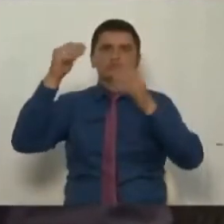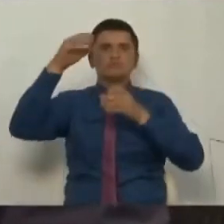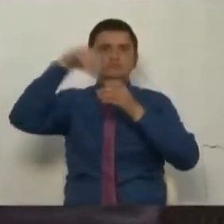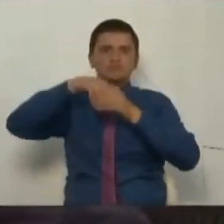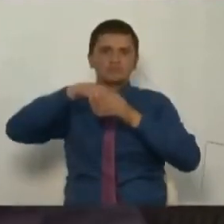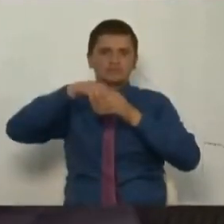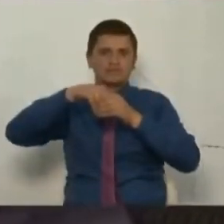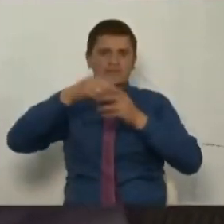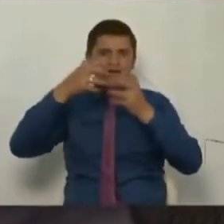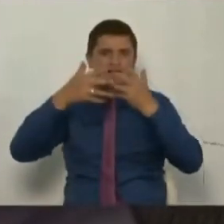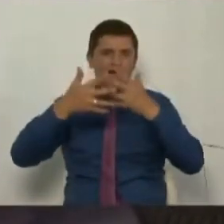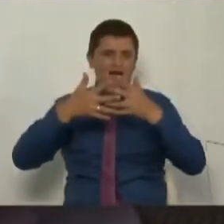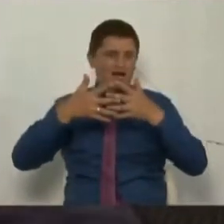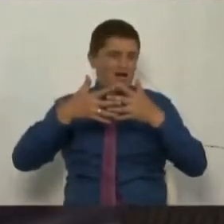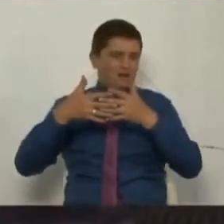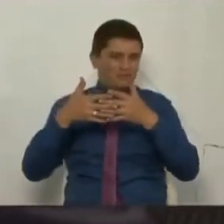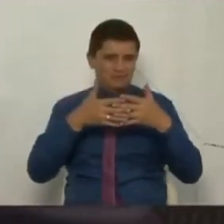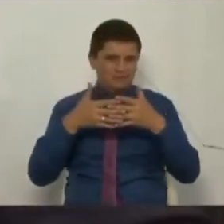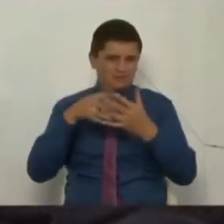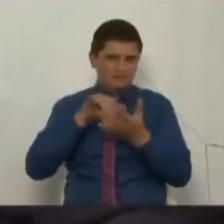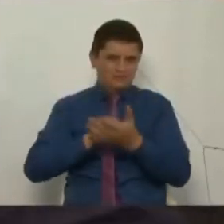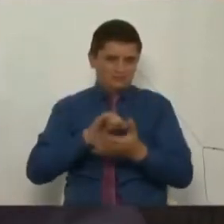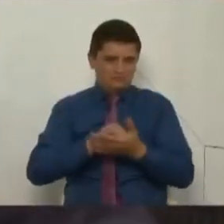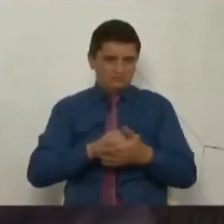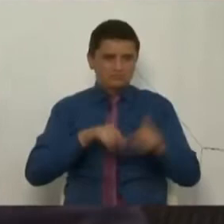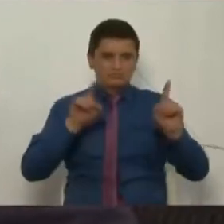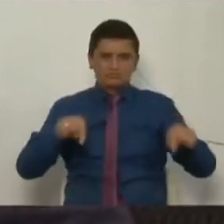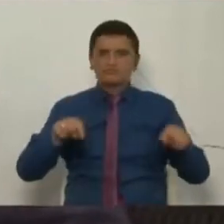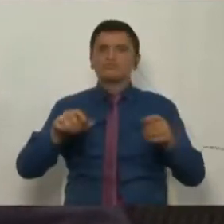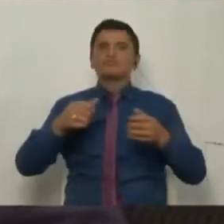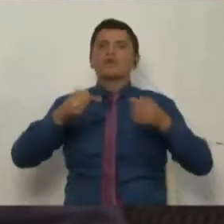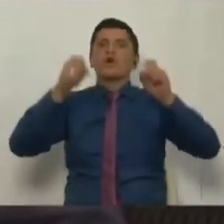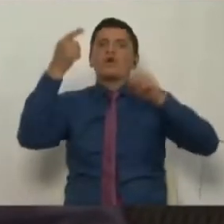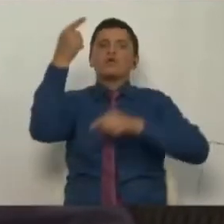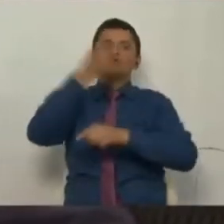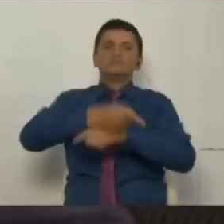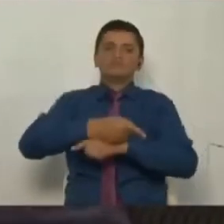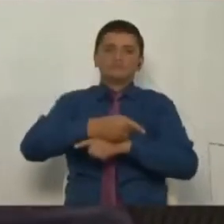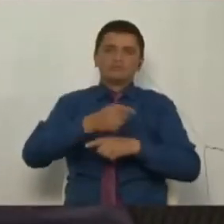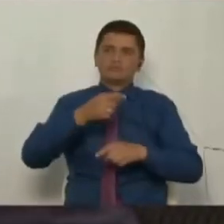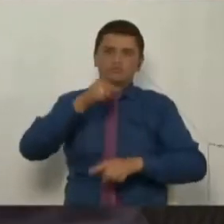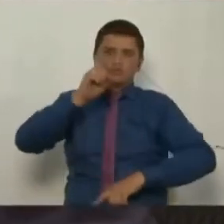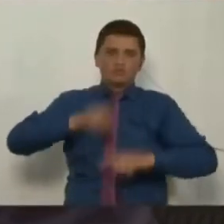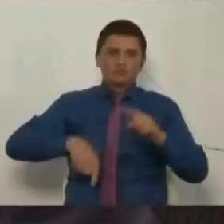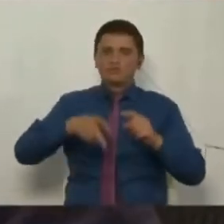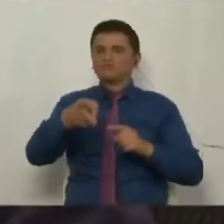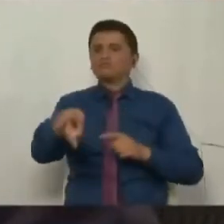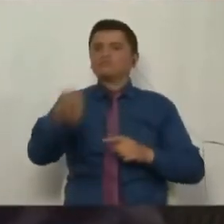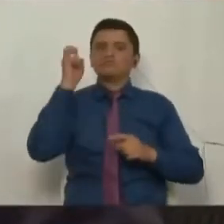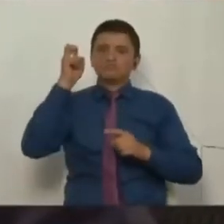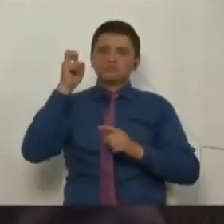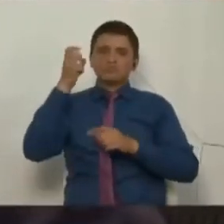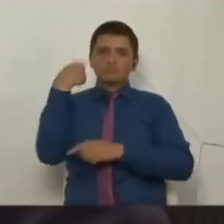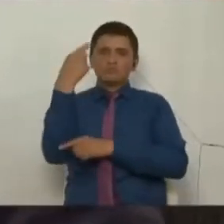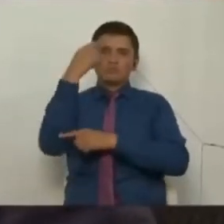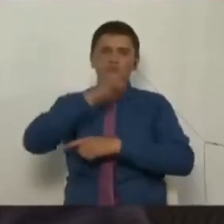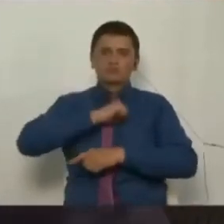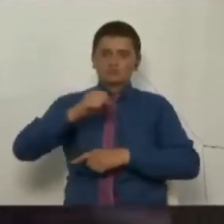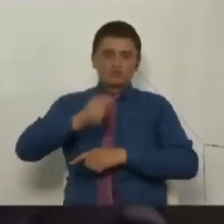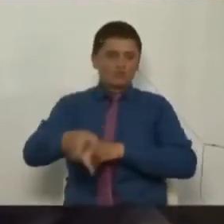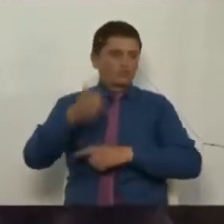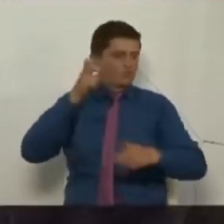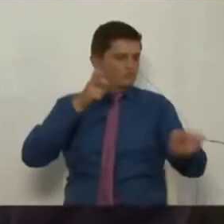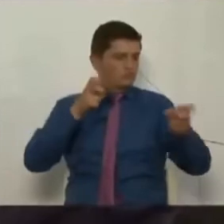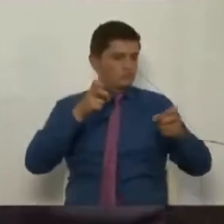y digamos que en este país autoridades administrativas no pueden seguir quitándole derechos políticos a ciudadanos. Pero a